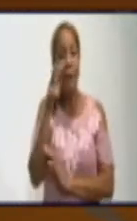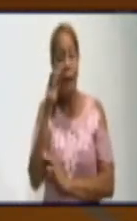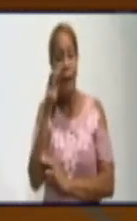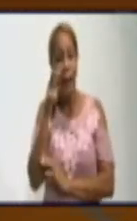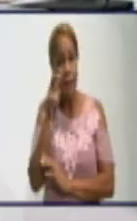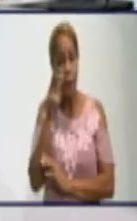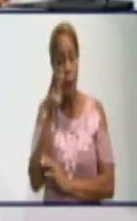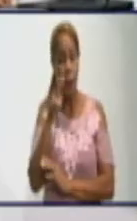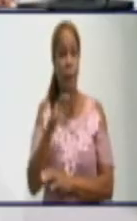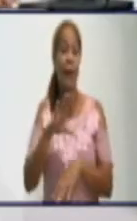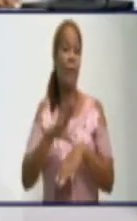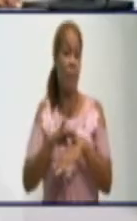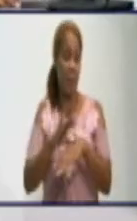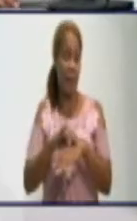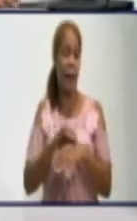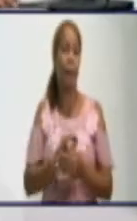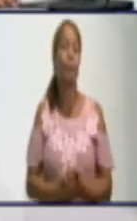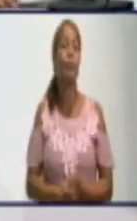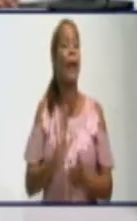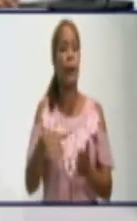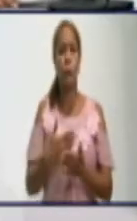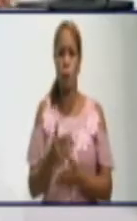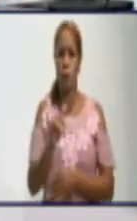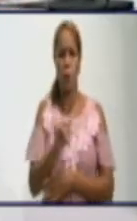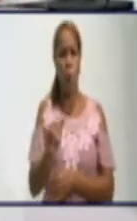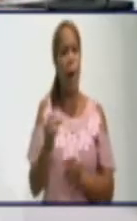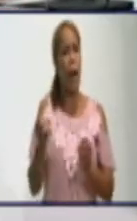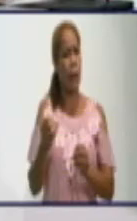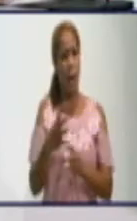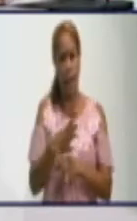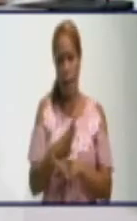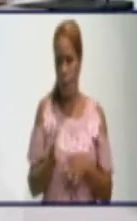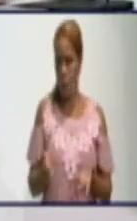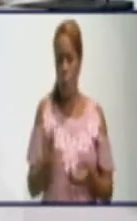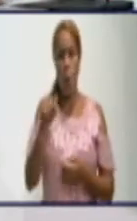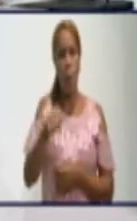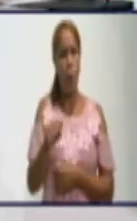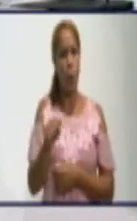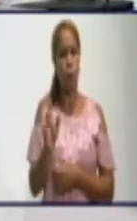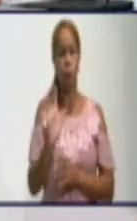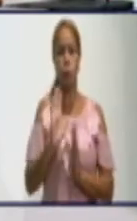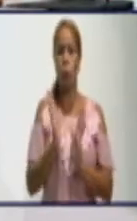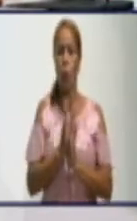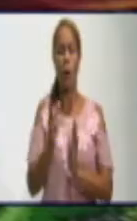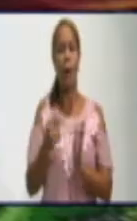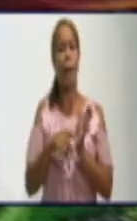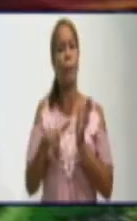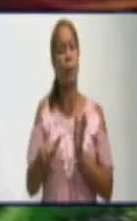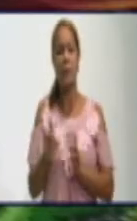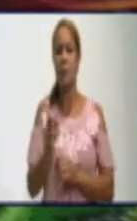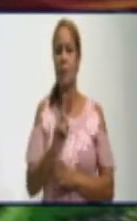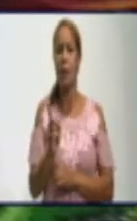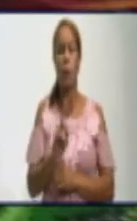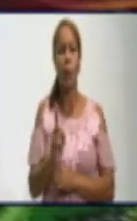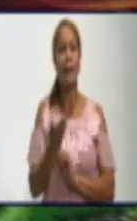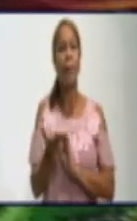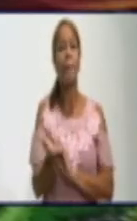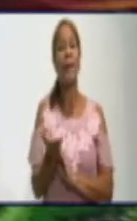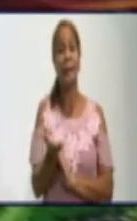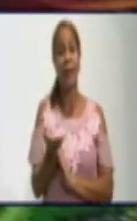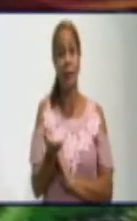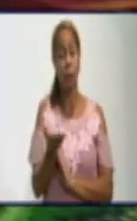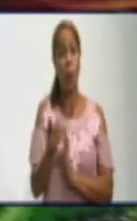diagnóstico. Además, aclarábamos ayer que no todas las provincias hoy están pidiendo resultados de PCR para entrar a su